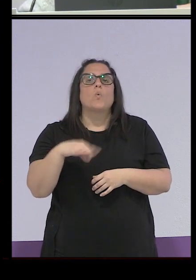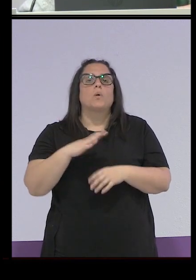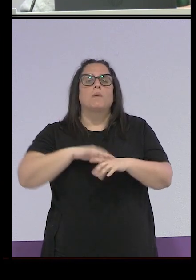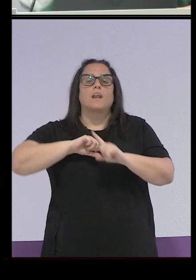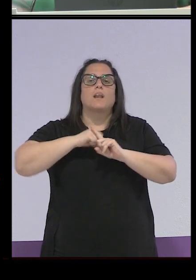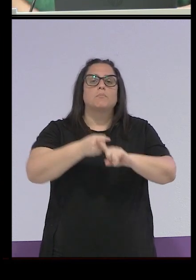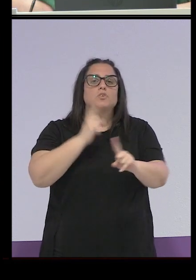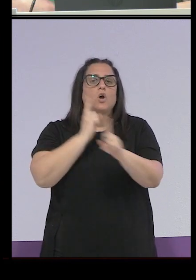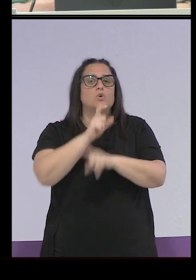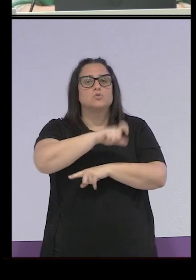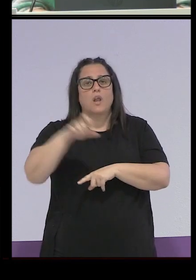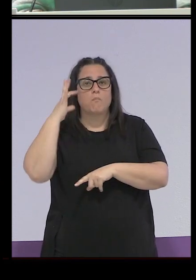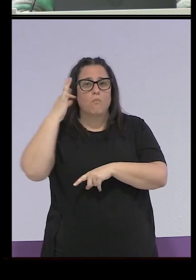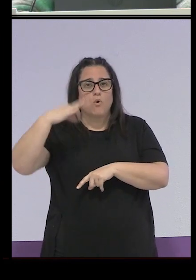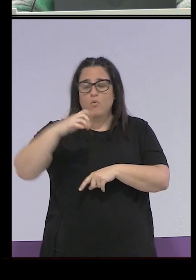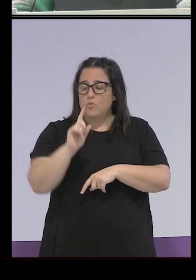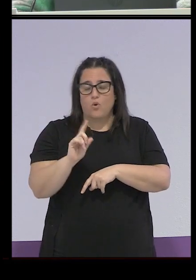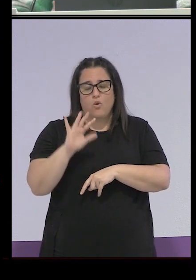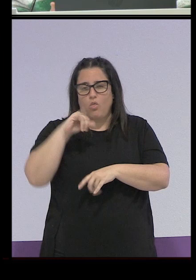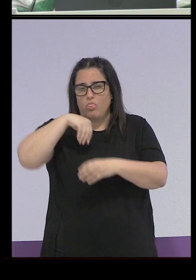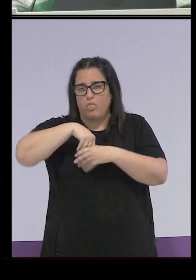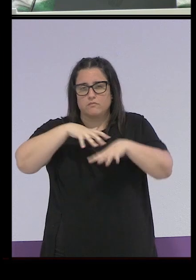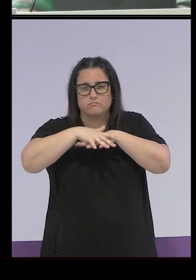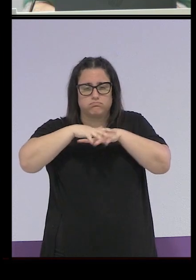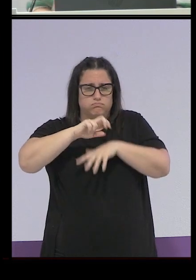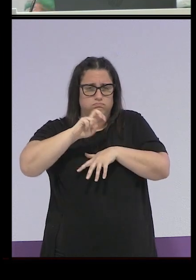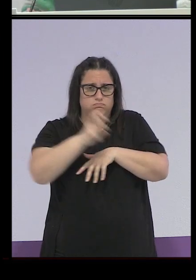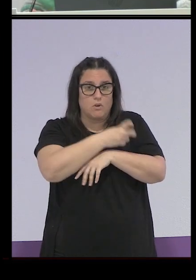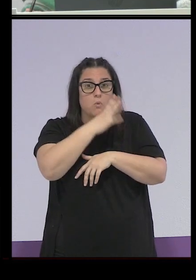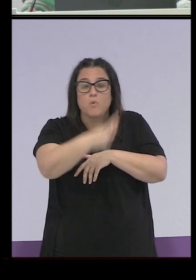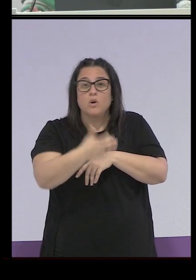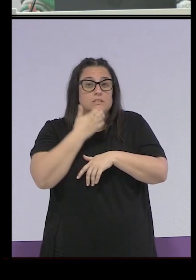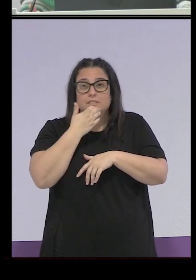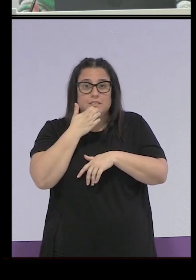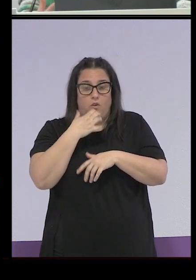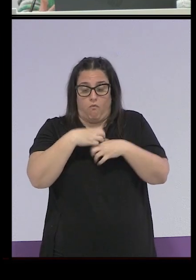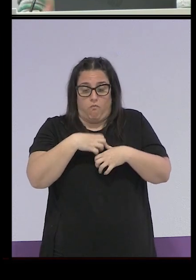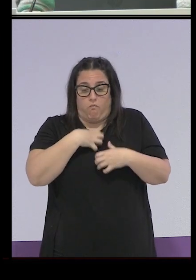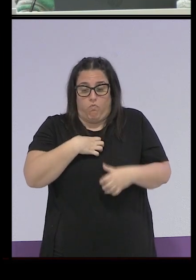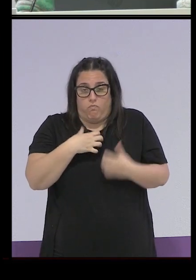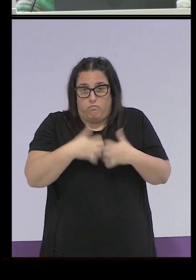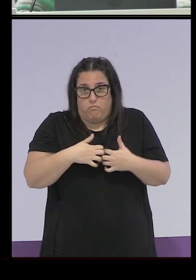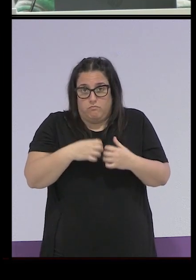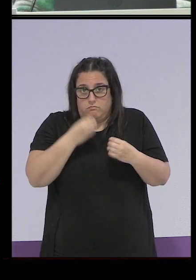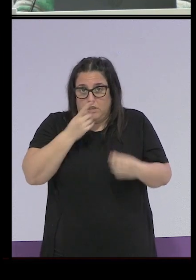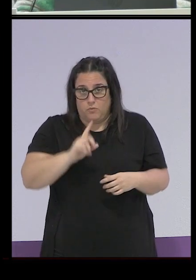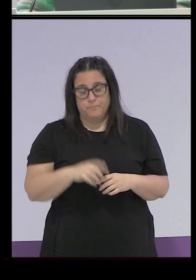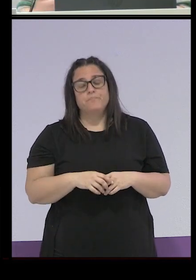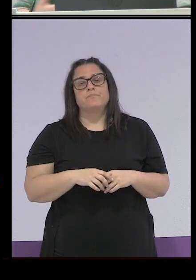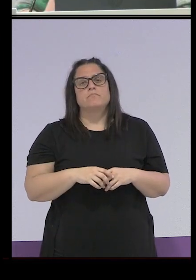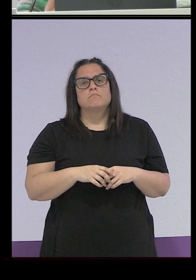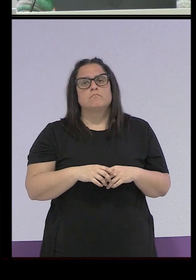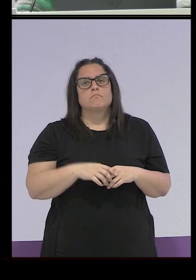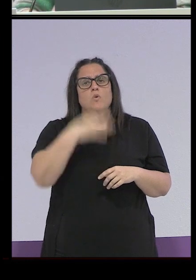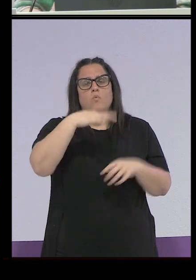represión contra las mujeres. Formaba parte de un entramado muchísimo mayor, porque si no, no habría funcionado tampoco. ¿Cuáles eran esos